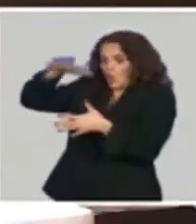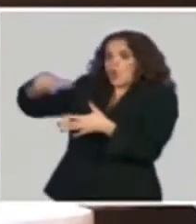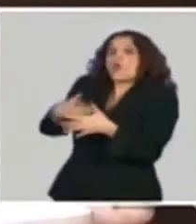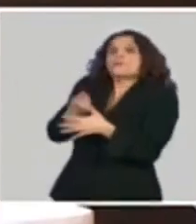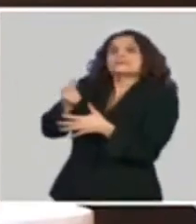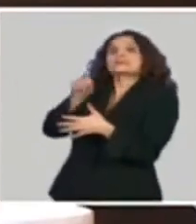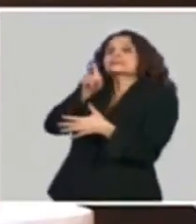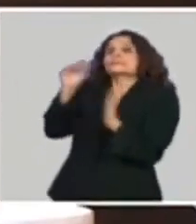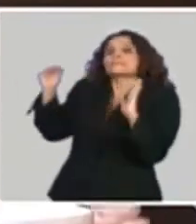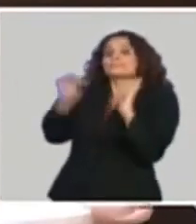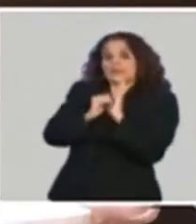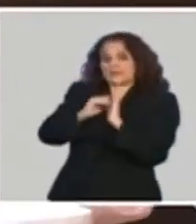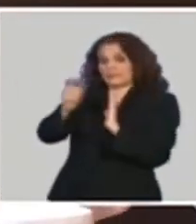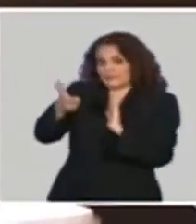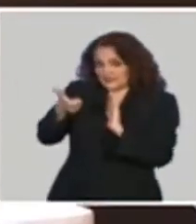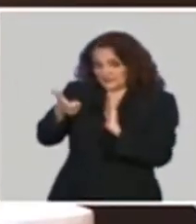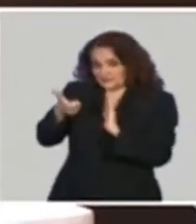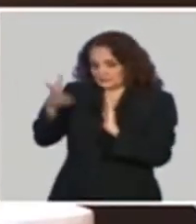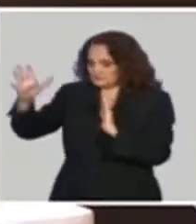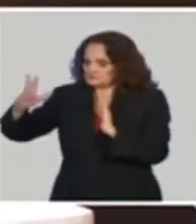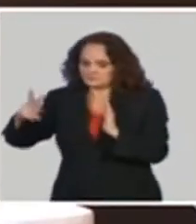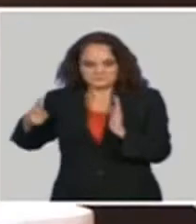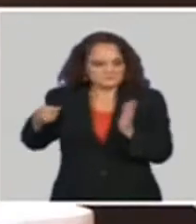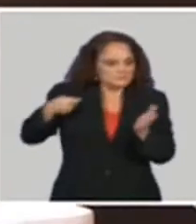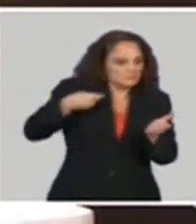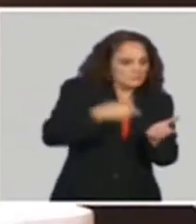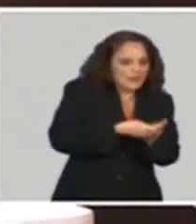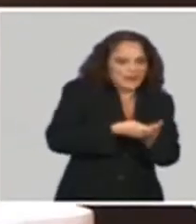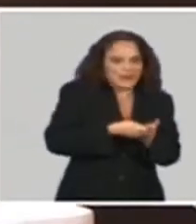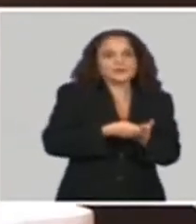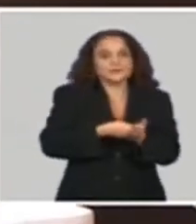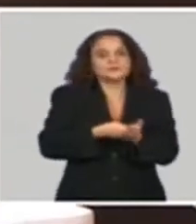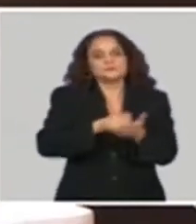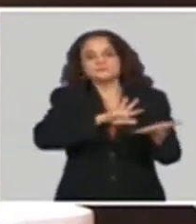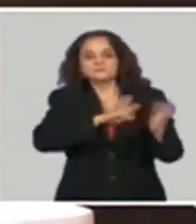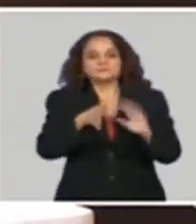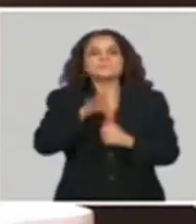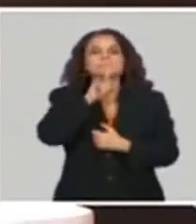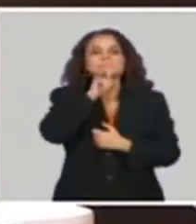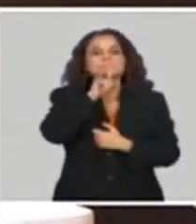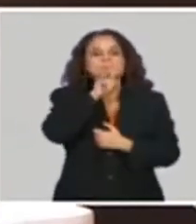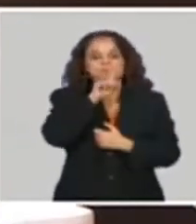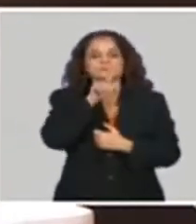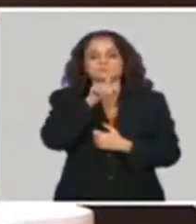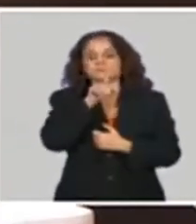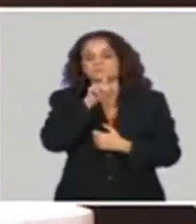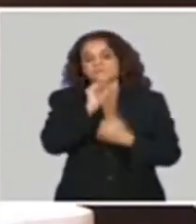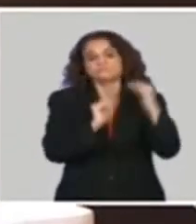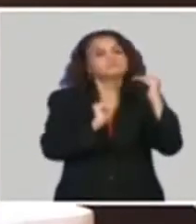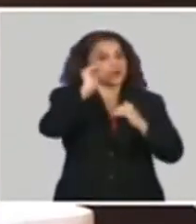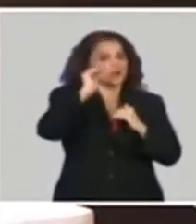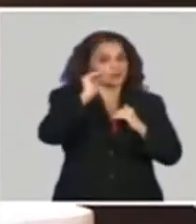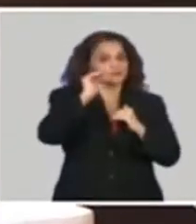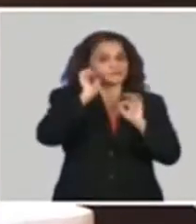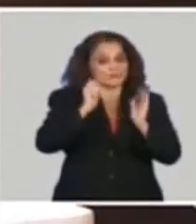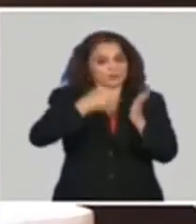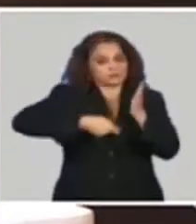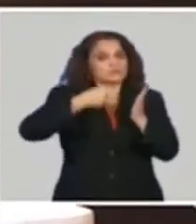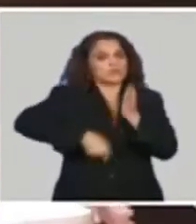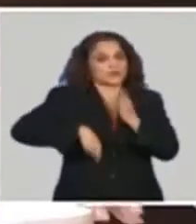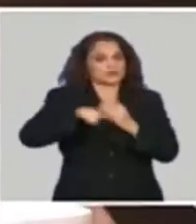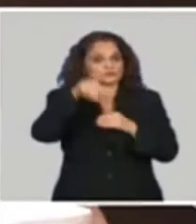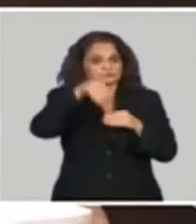mil cuatrocientos cincuenta pesos por arancel de aduana. En el escenario, en el nuevo